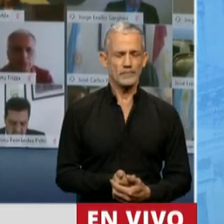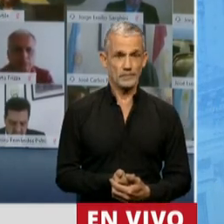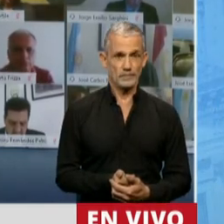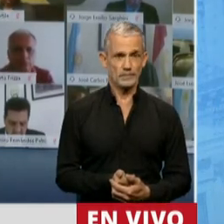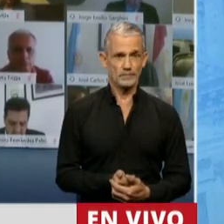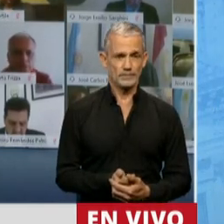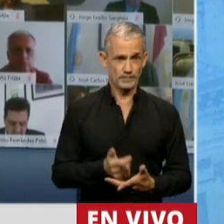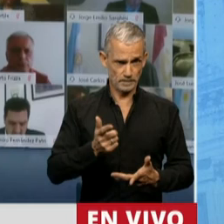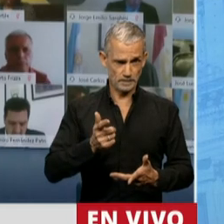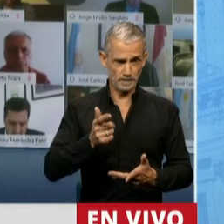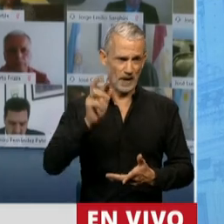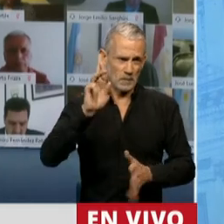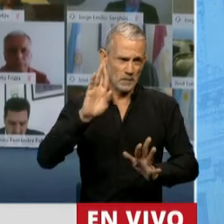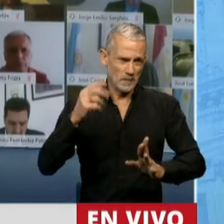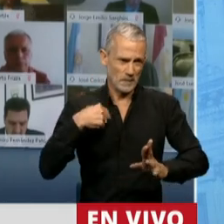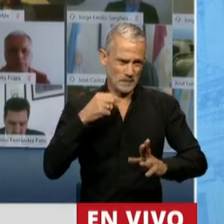Con su permiso.